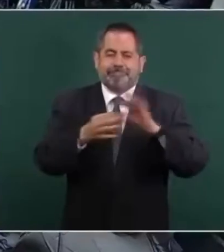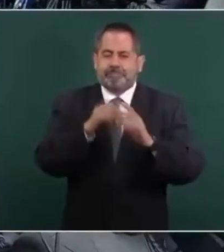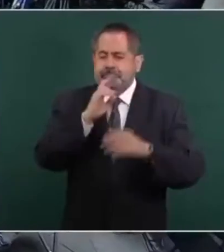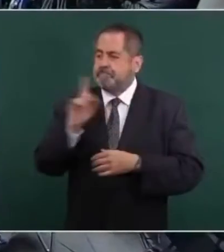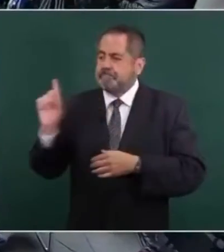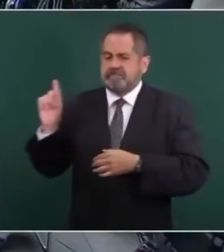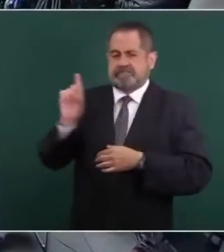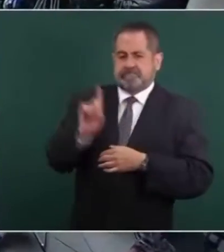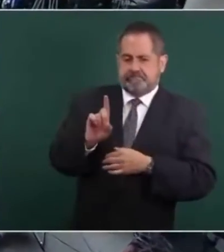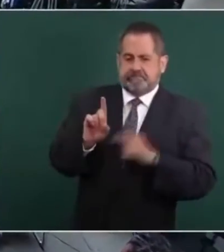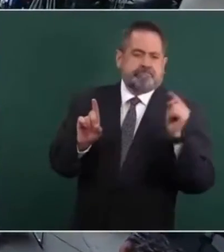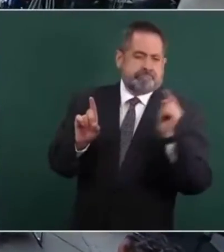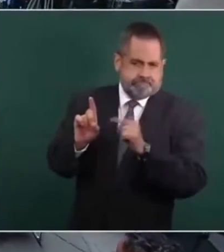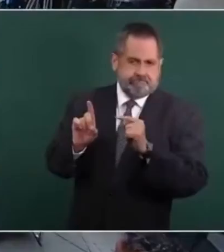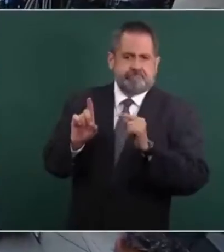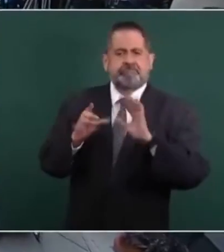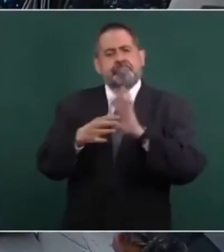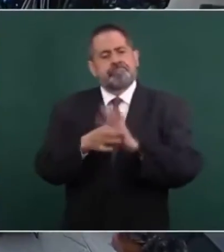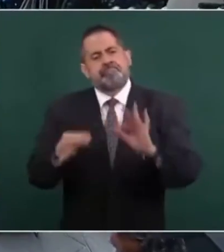que informe.